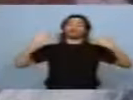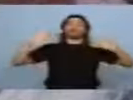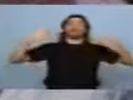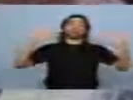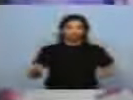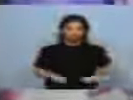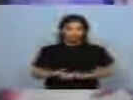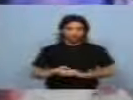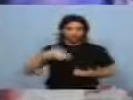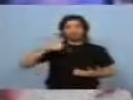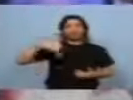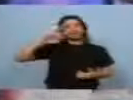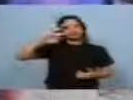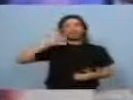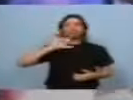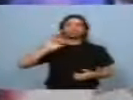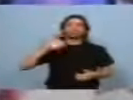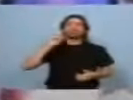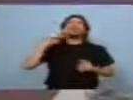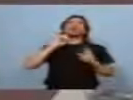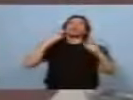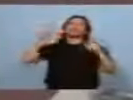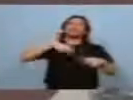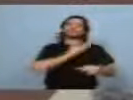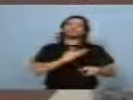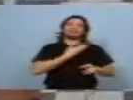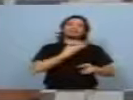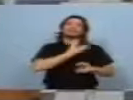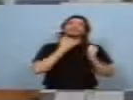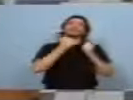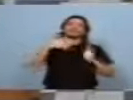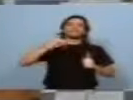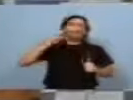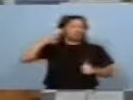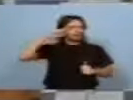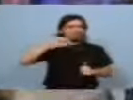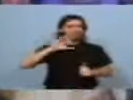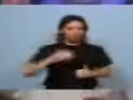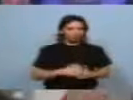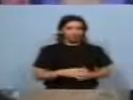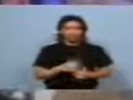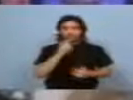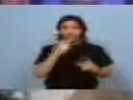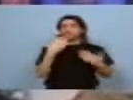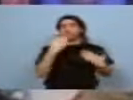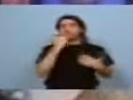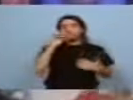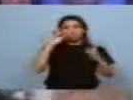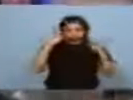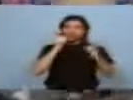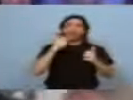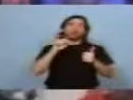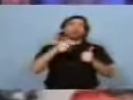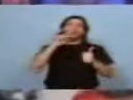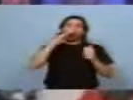¡Evolucionar! ¡Mañeto, presidente! ¡Mañeto, presidente! ¡Mañeto, presidente! Porque si no tiene posibilidades Dualde, no tiene posibilidades